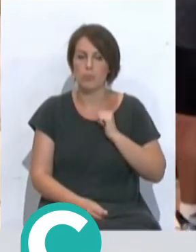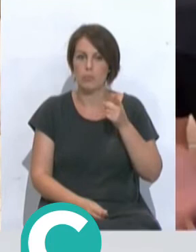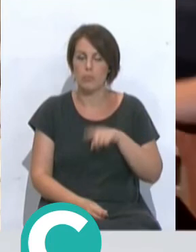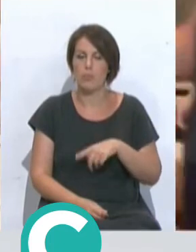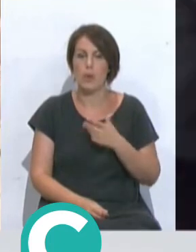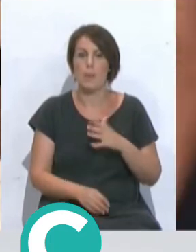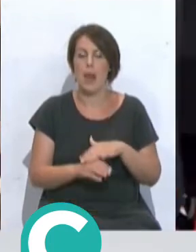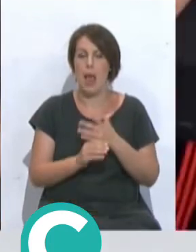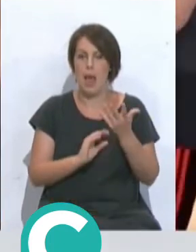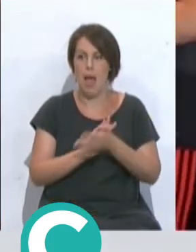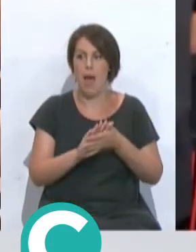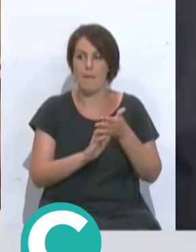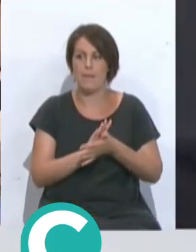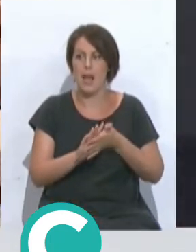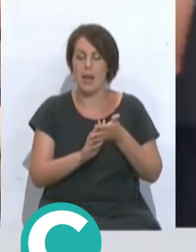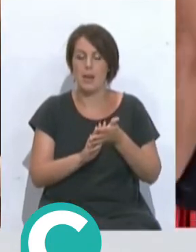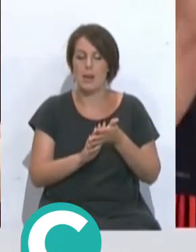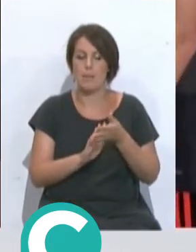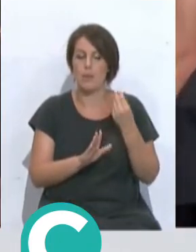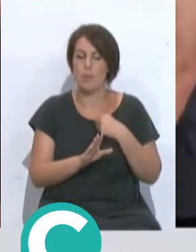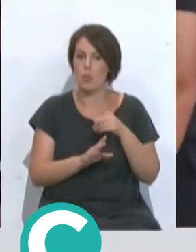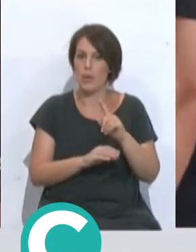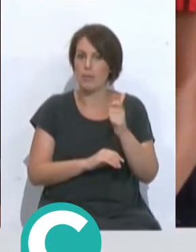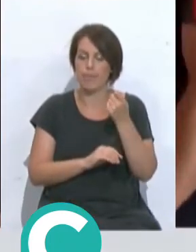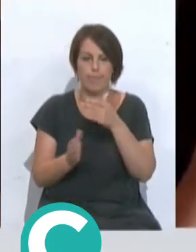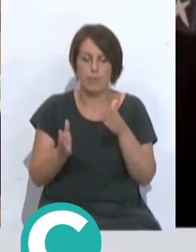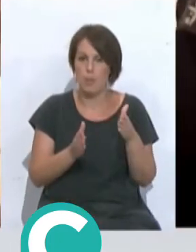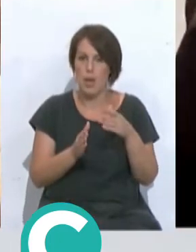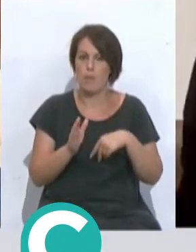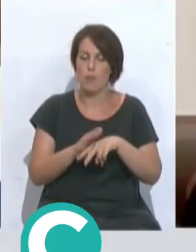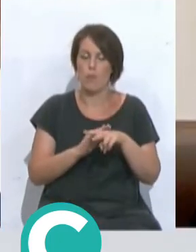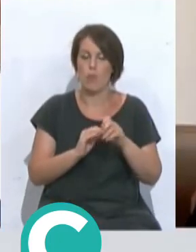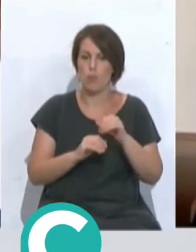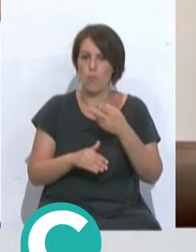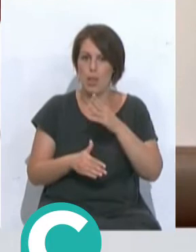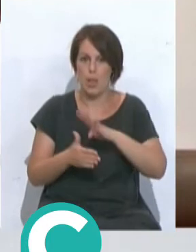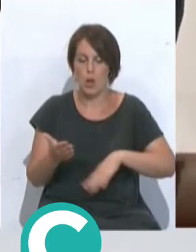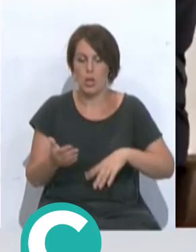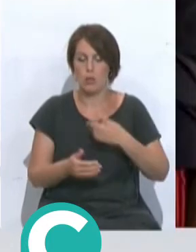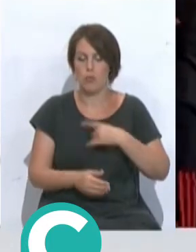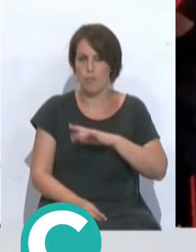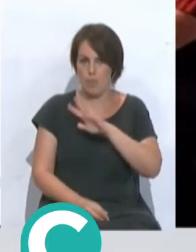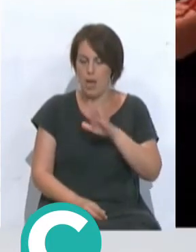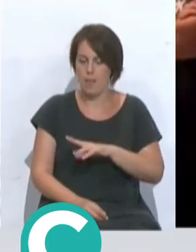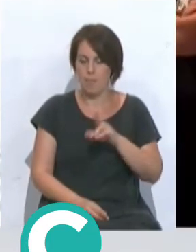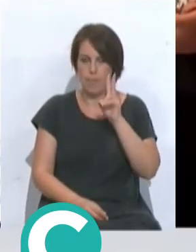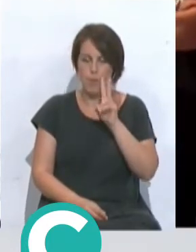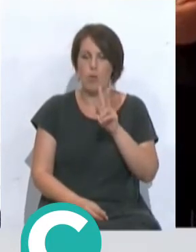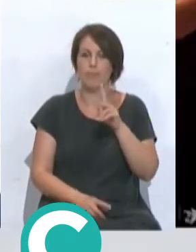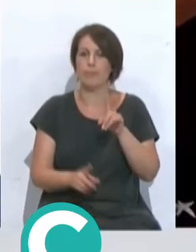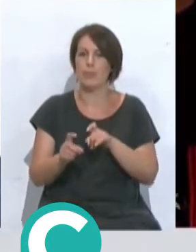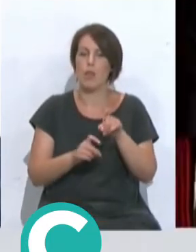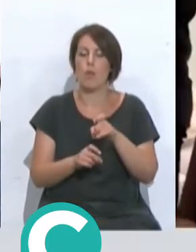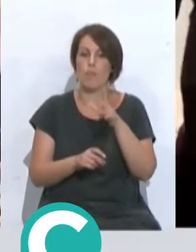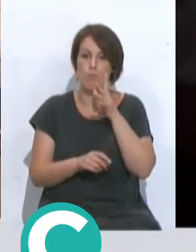para hablar de lo que fue tu exitosa etapa en el FC Barcelona mientras seguimos viendo imágenes de la